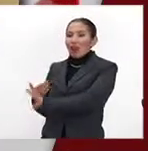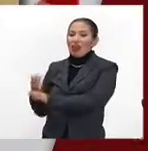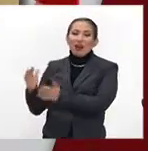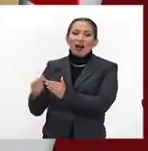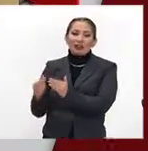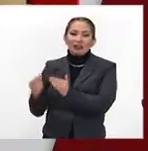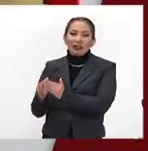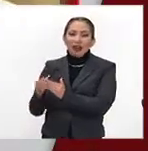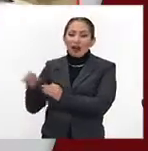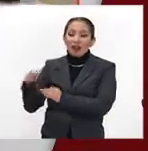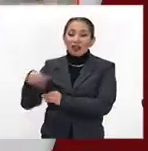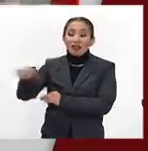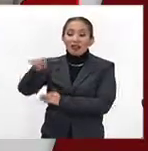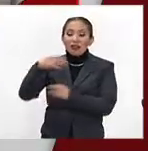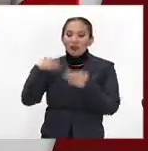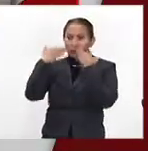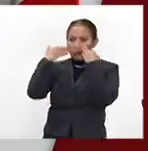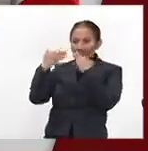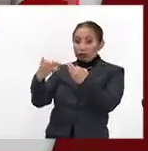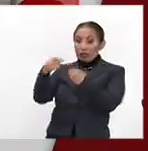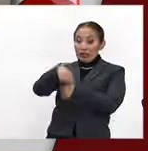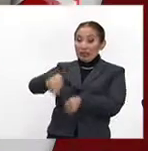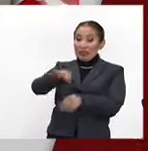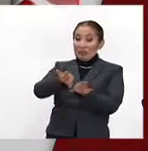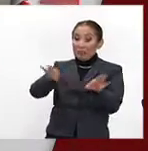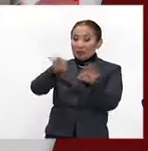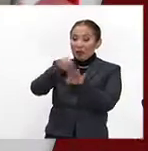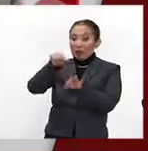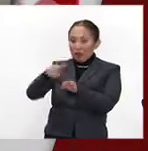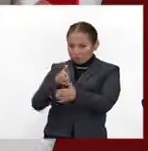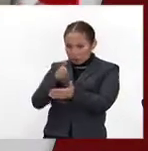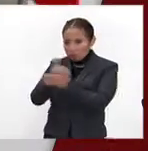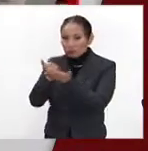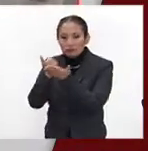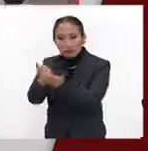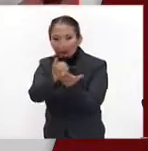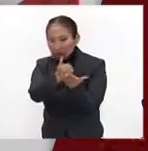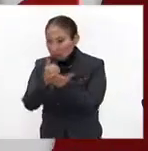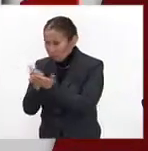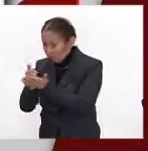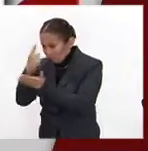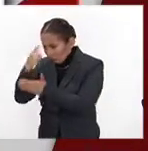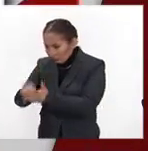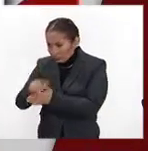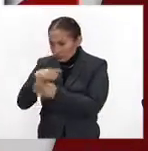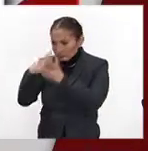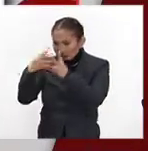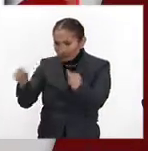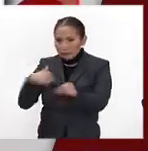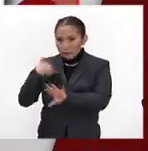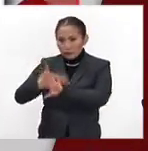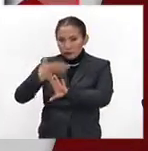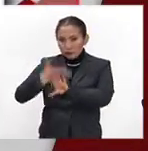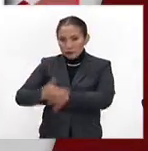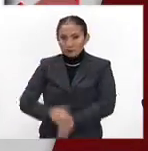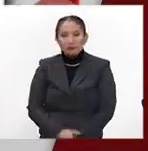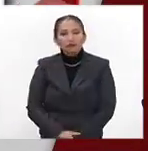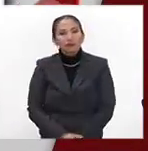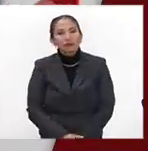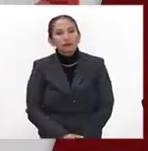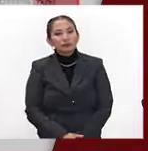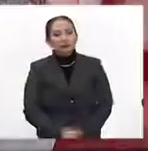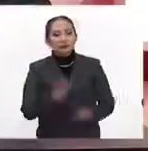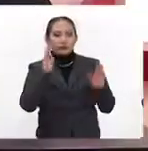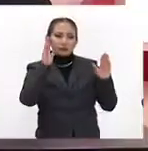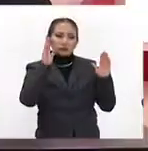casa. Y a los espectadores, que son los más importantes, los haces parte de esta estrategia para desaparecer el acoso escolar. Pues me parece